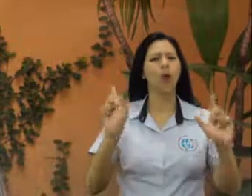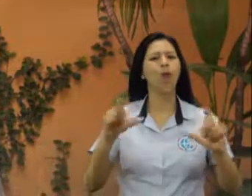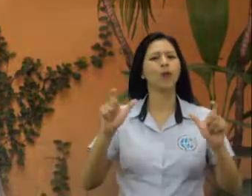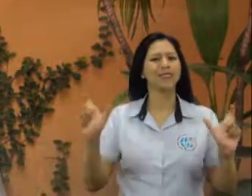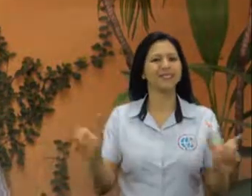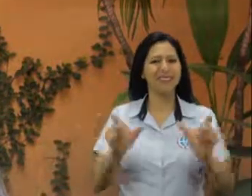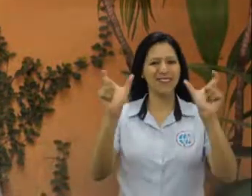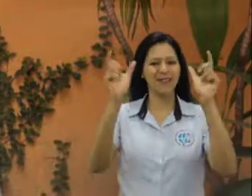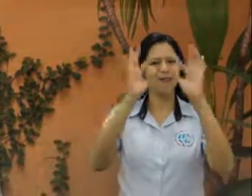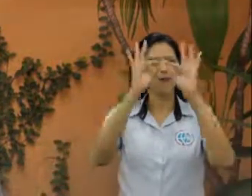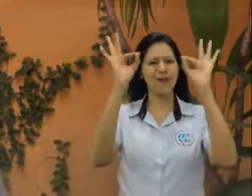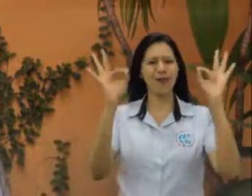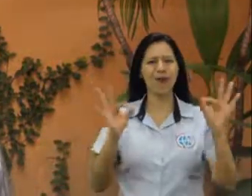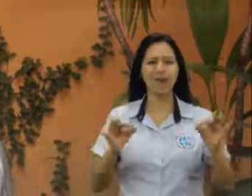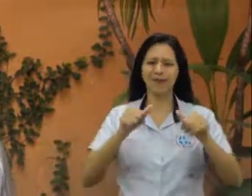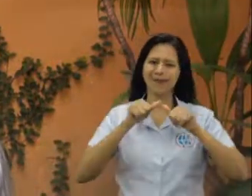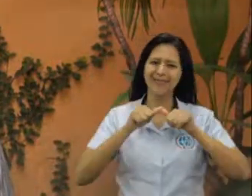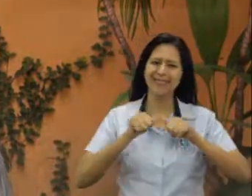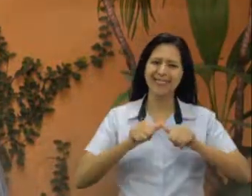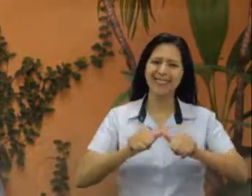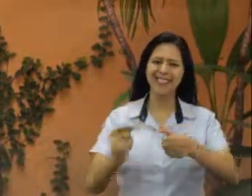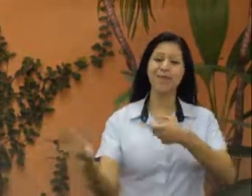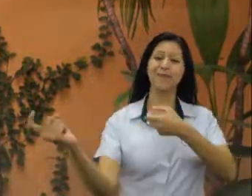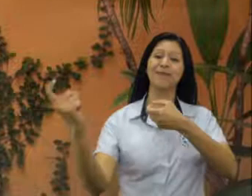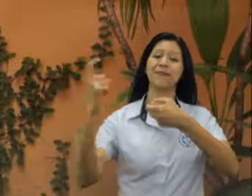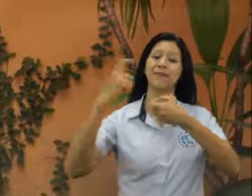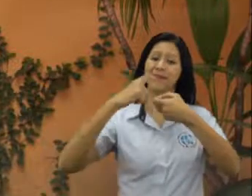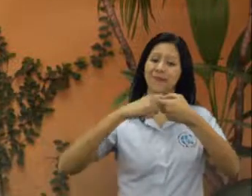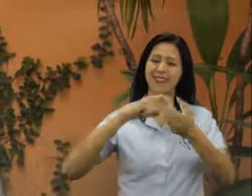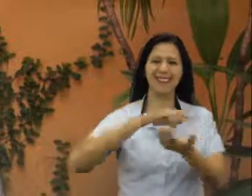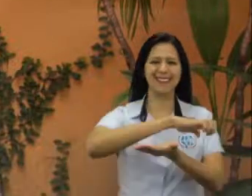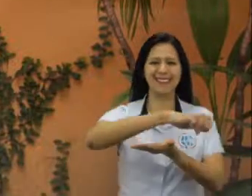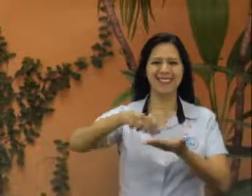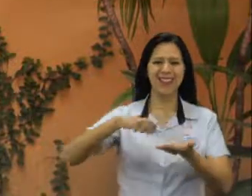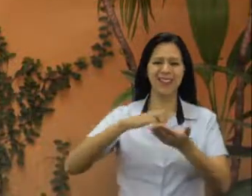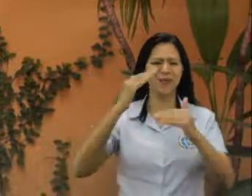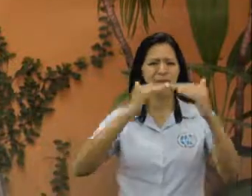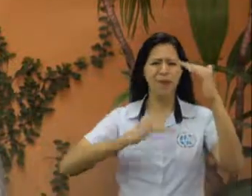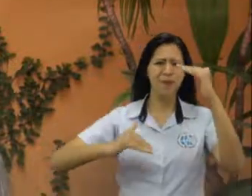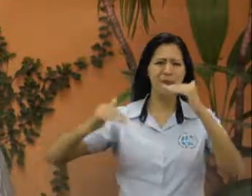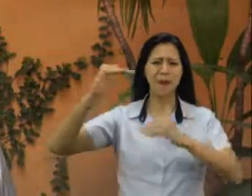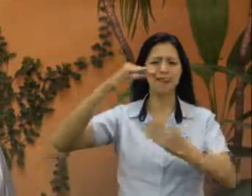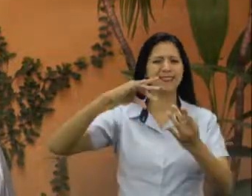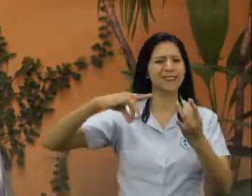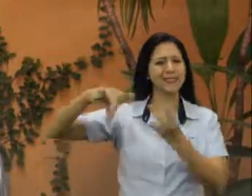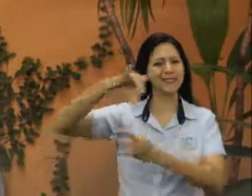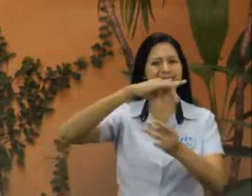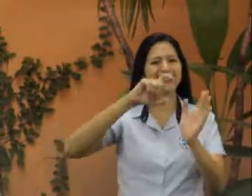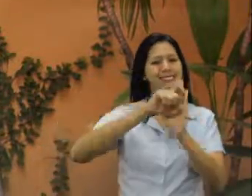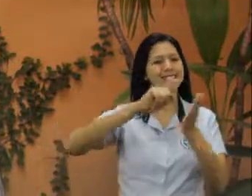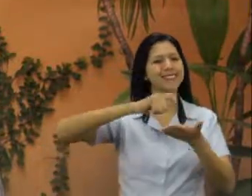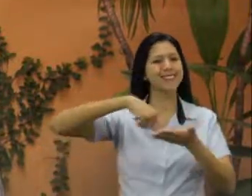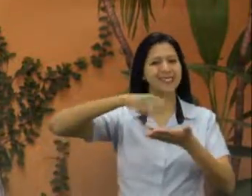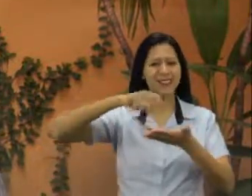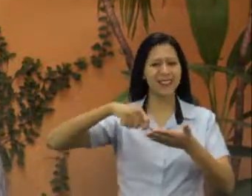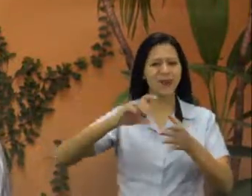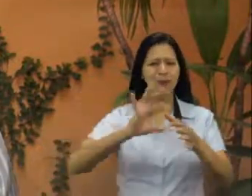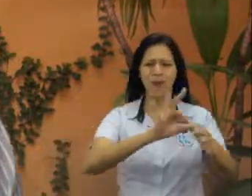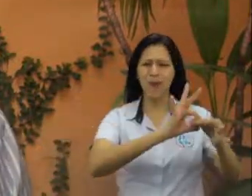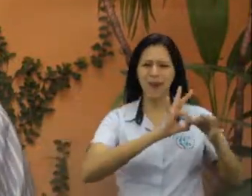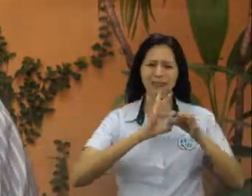Instalación del mecanismo de seguimiento con la participación del Estado de Guatemala al más alto nivel,